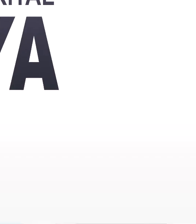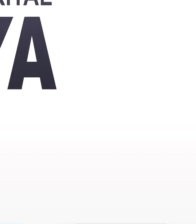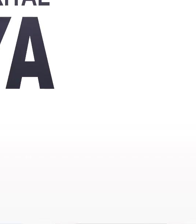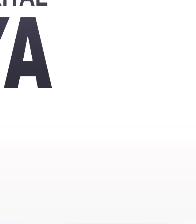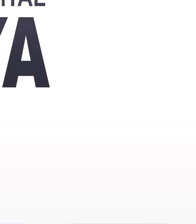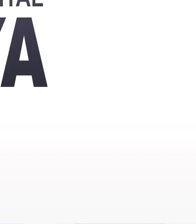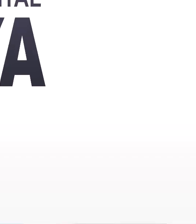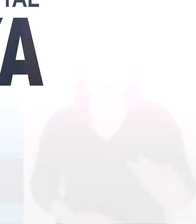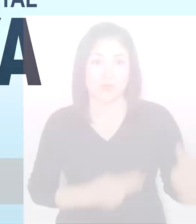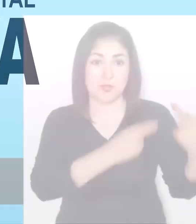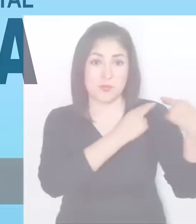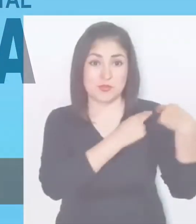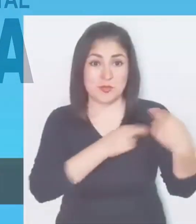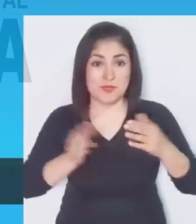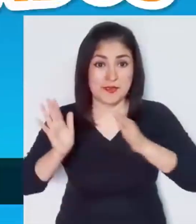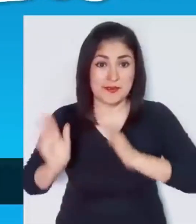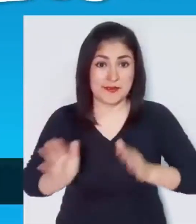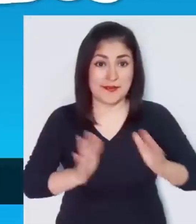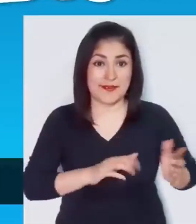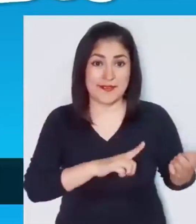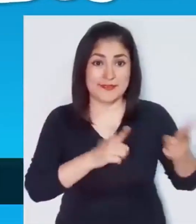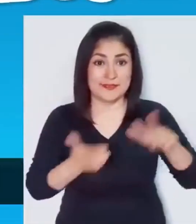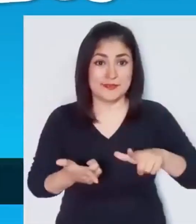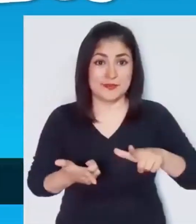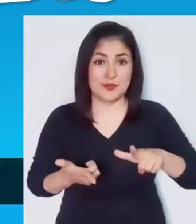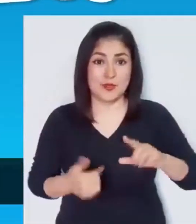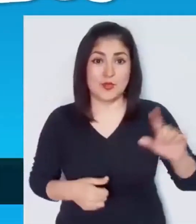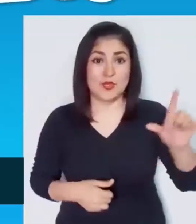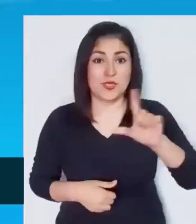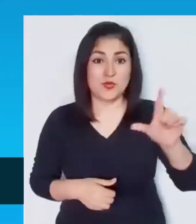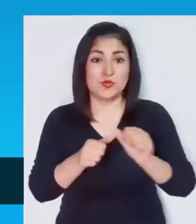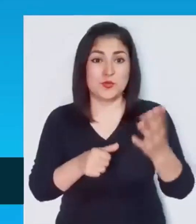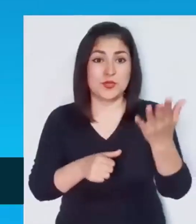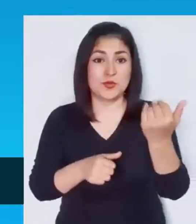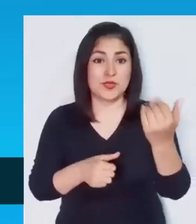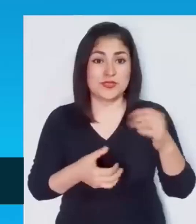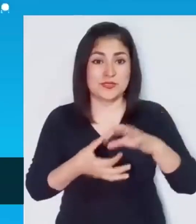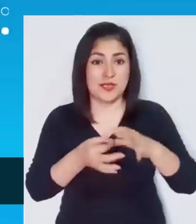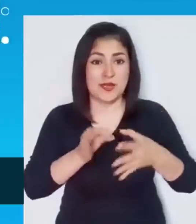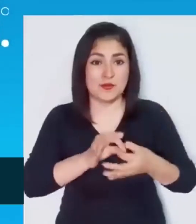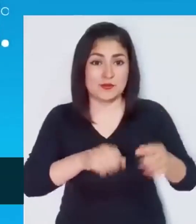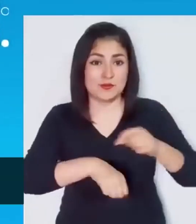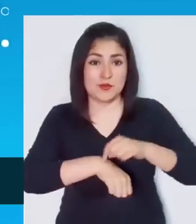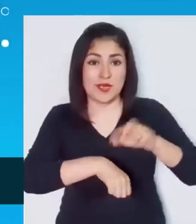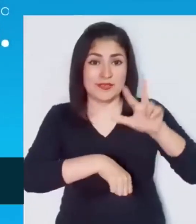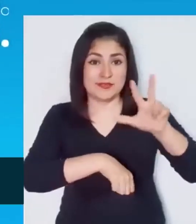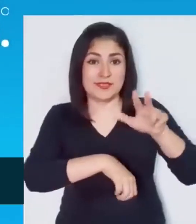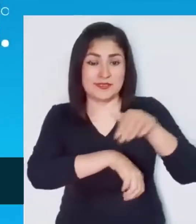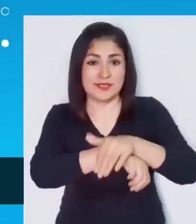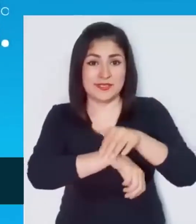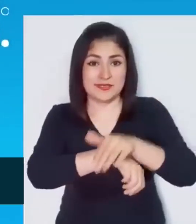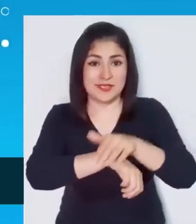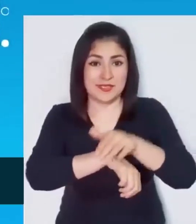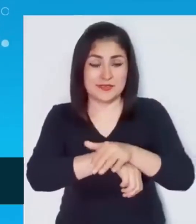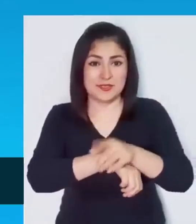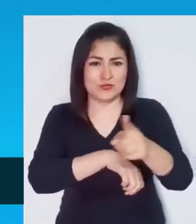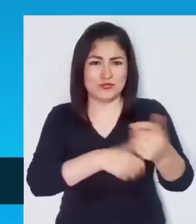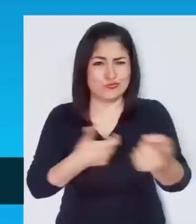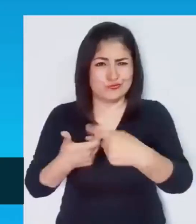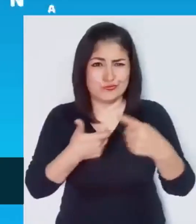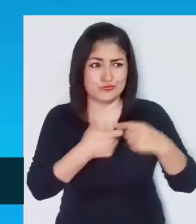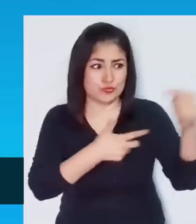Porque organizados, estamos más preparados. Este 15 de agosto, a las 3 de la tarde,